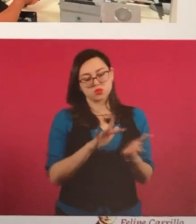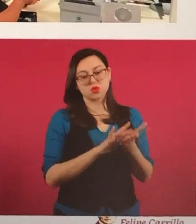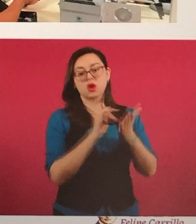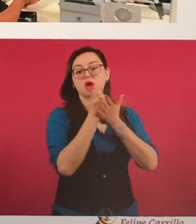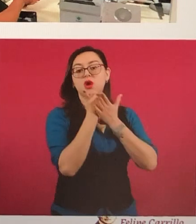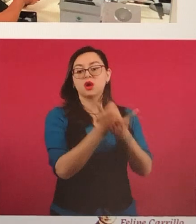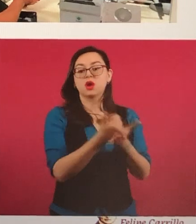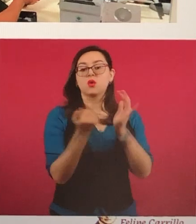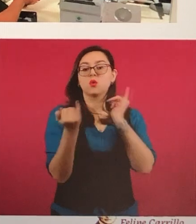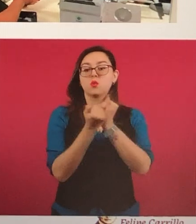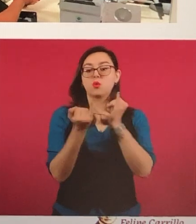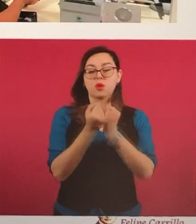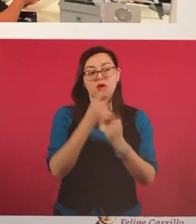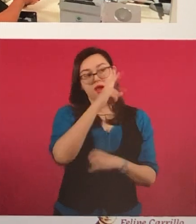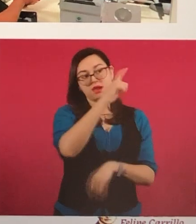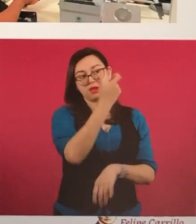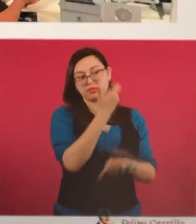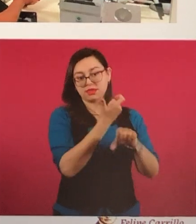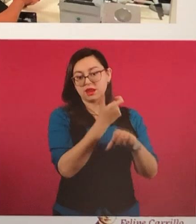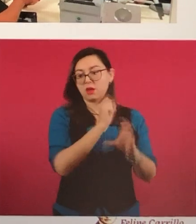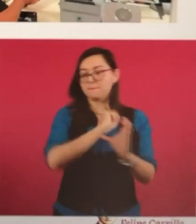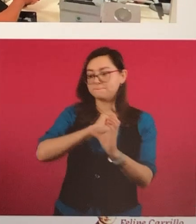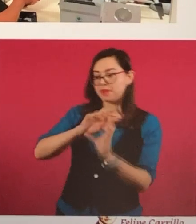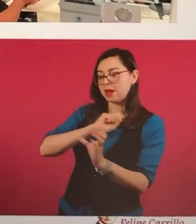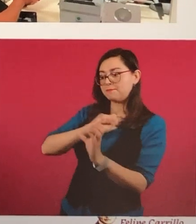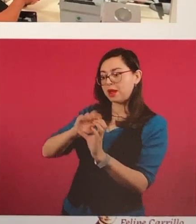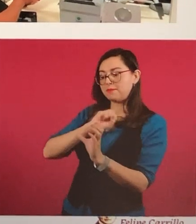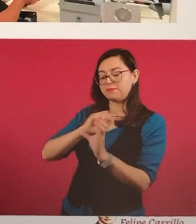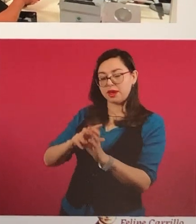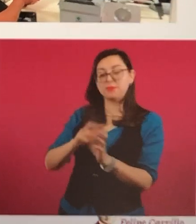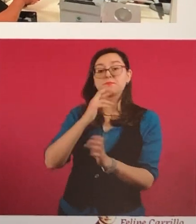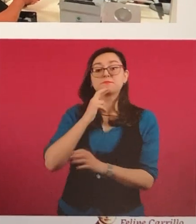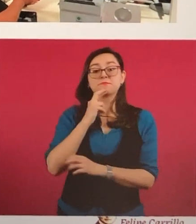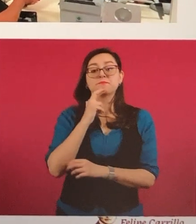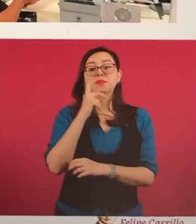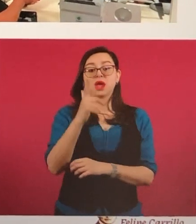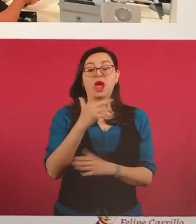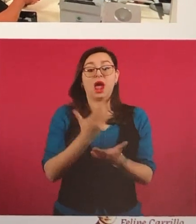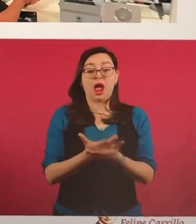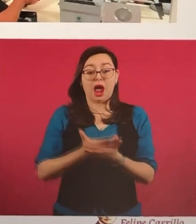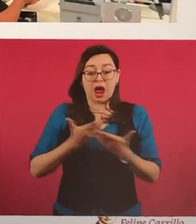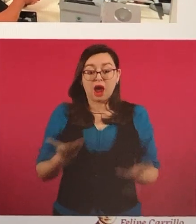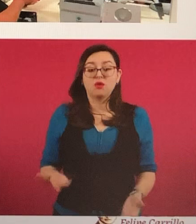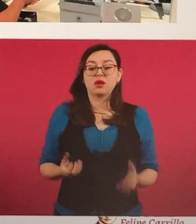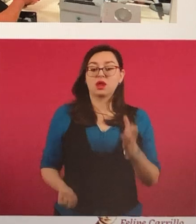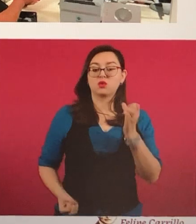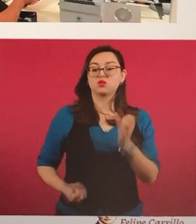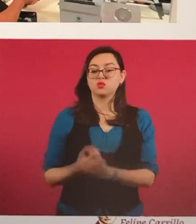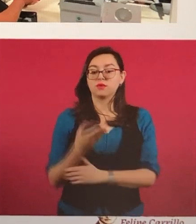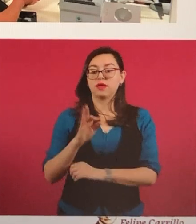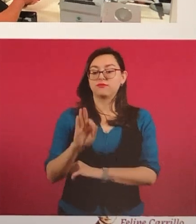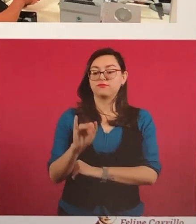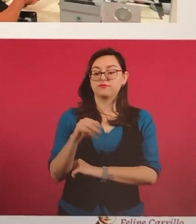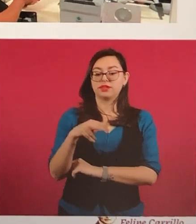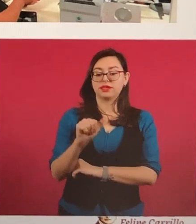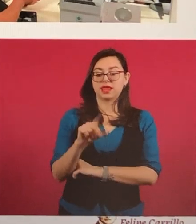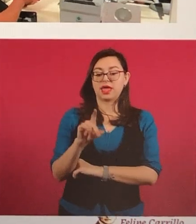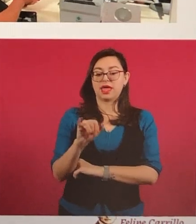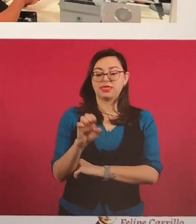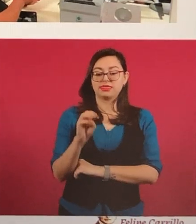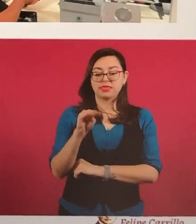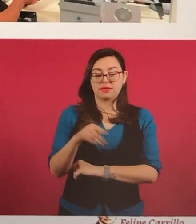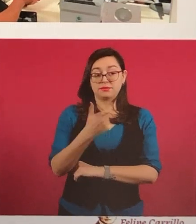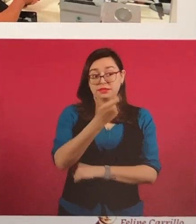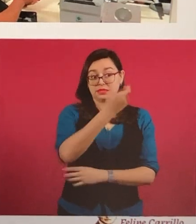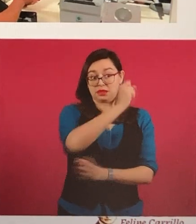condiciones favorables, fíjense que el costo del envío con Finavien, con la financiera Bienestar, les cuesta a